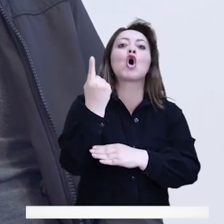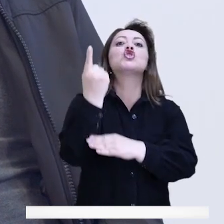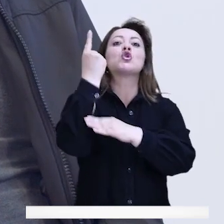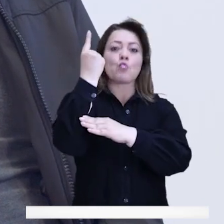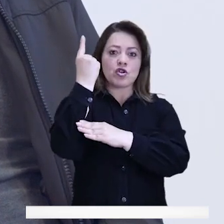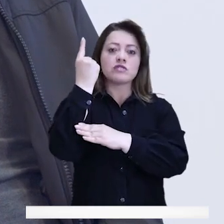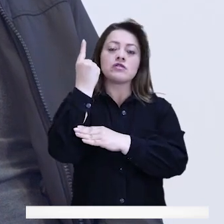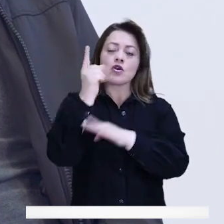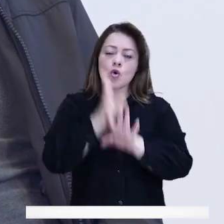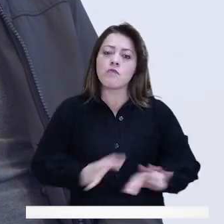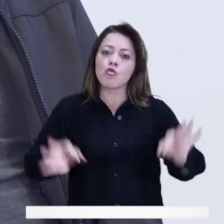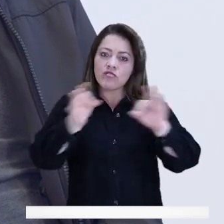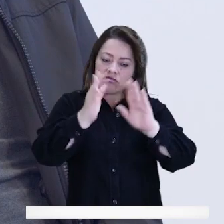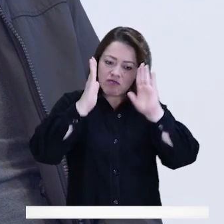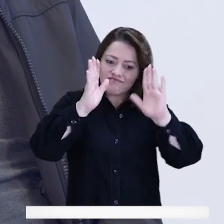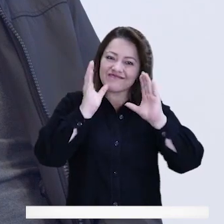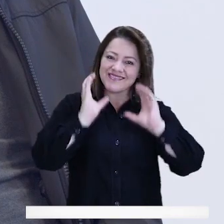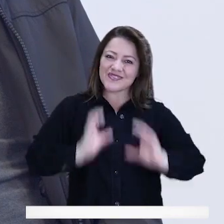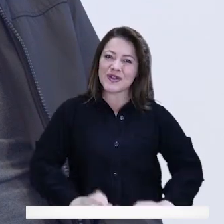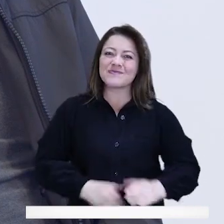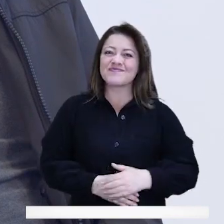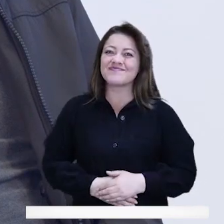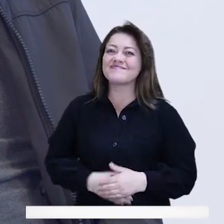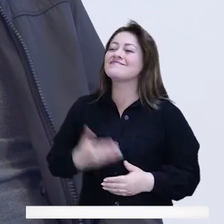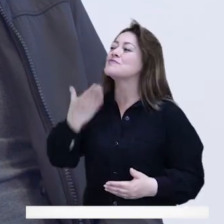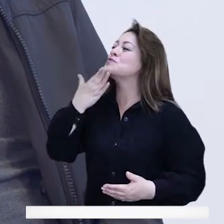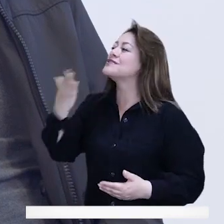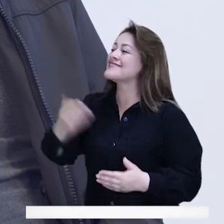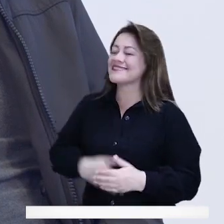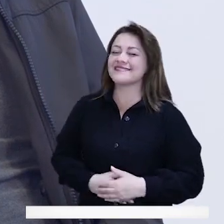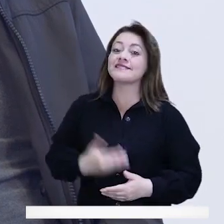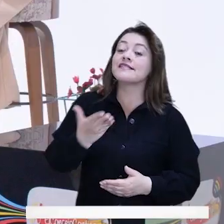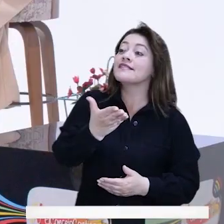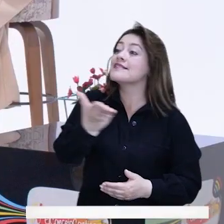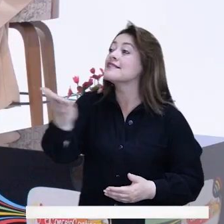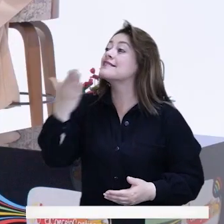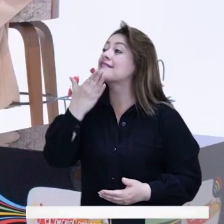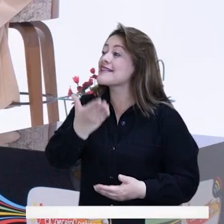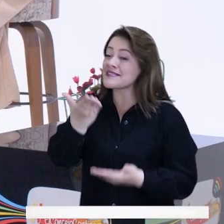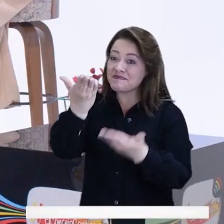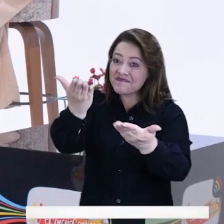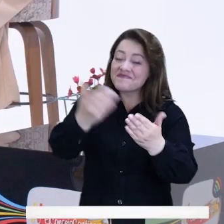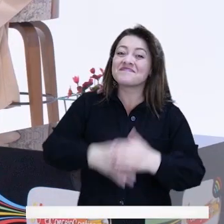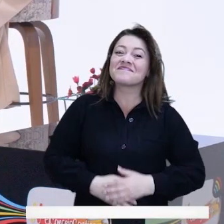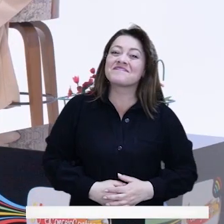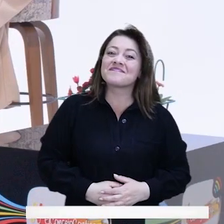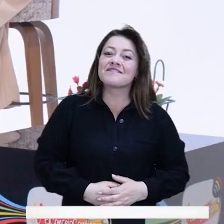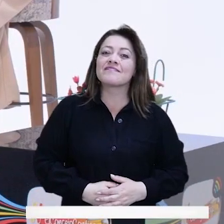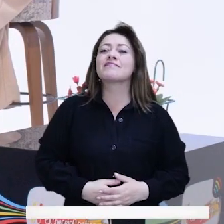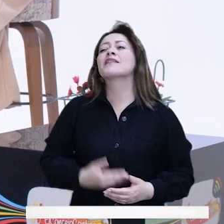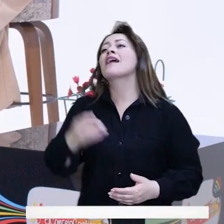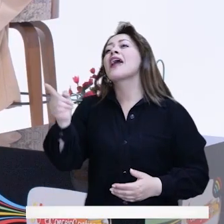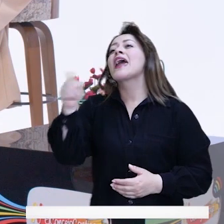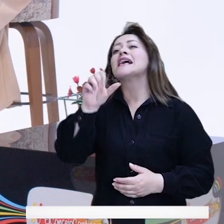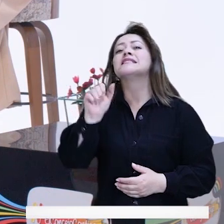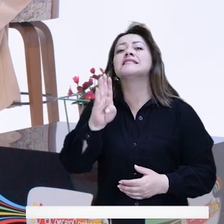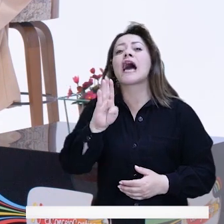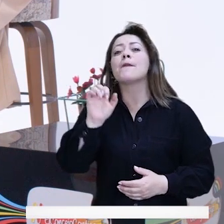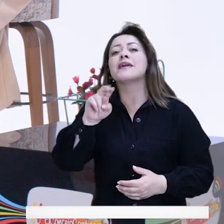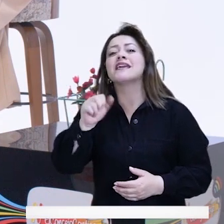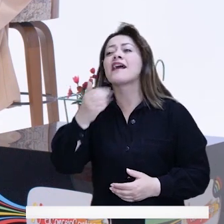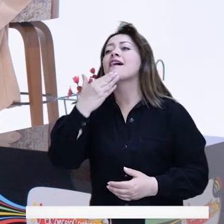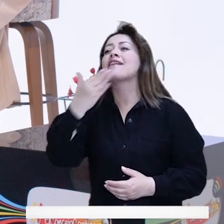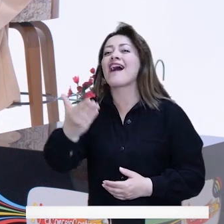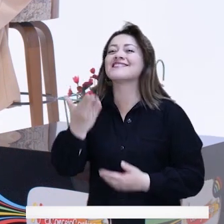control político, no co-gobierna para que lo tengan claro los ciudadanos. Muchas gracias, Sabina, por aquí. Muchísimas gracias a usted, concejal. ¿Cómo se sintió? Sabina,